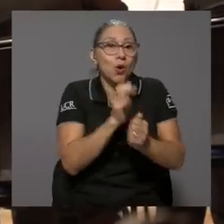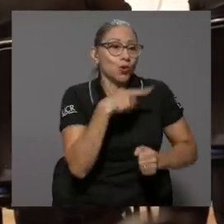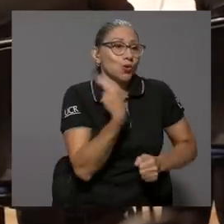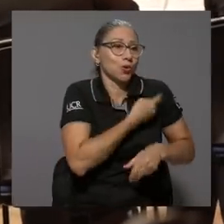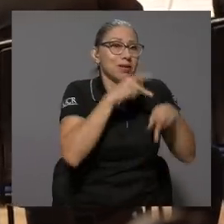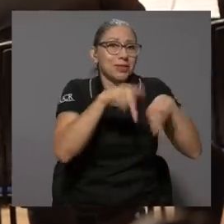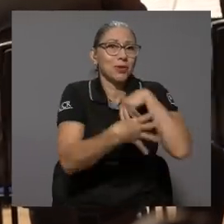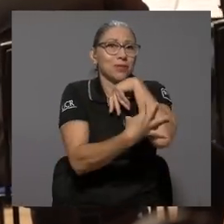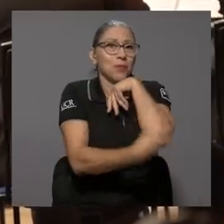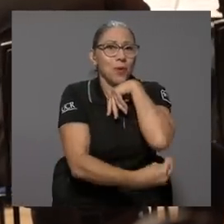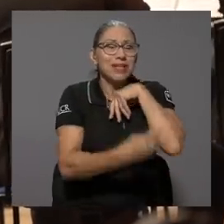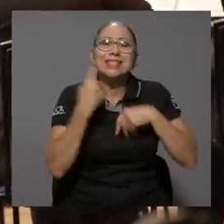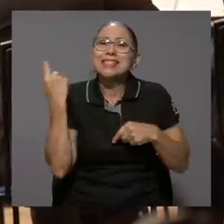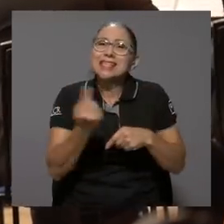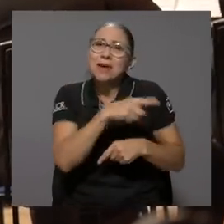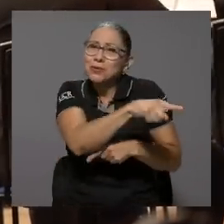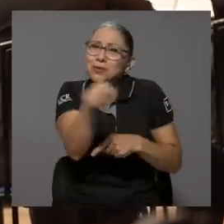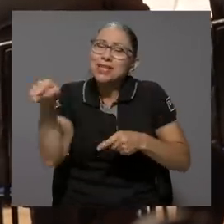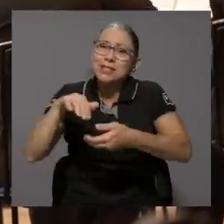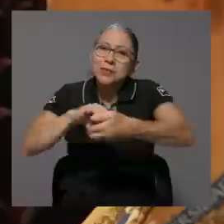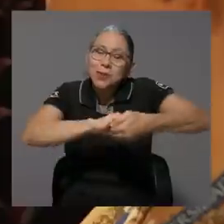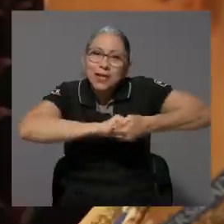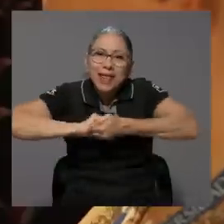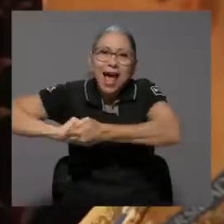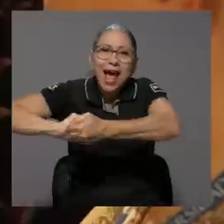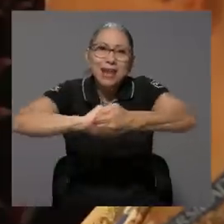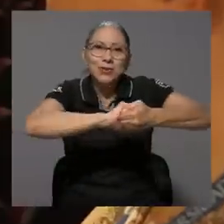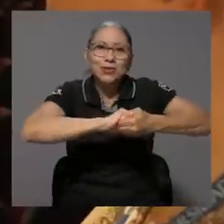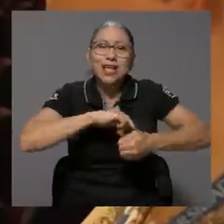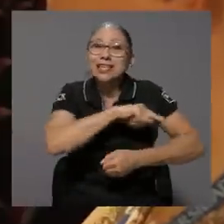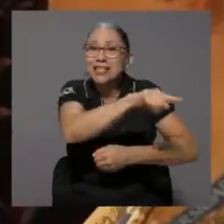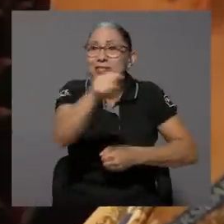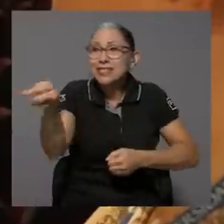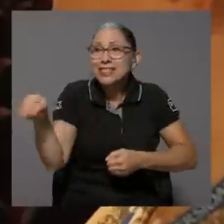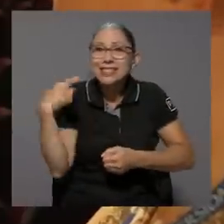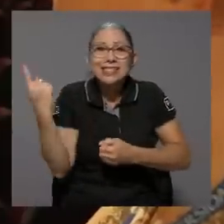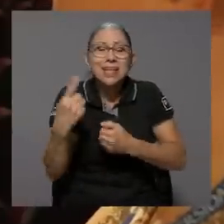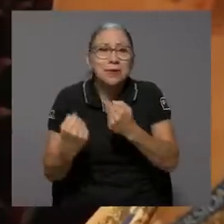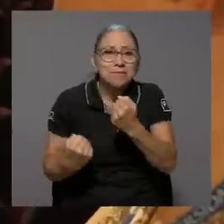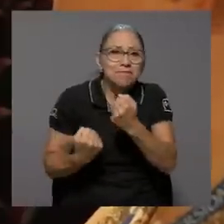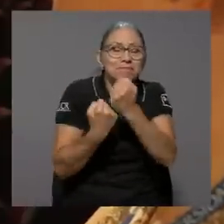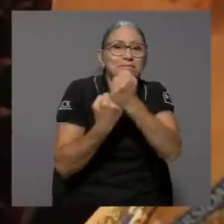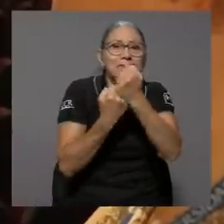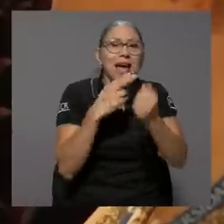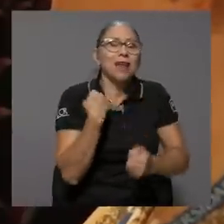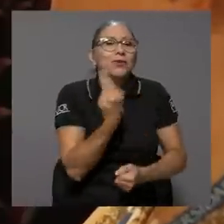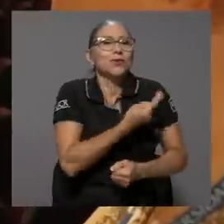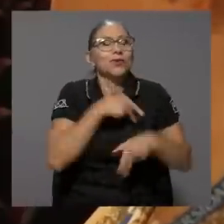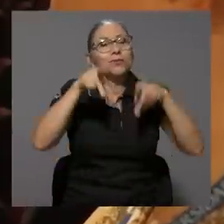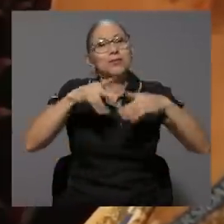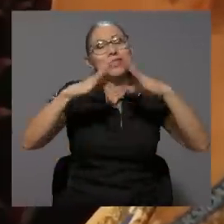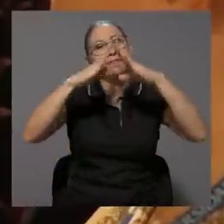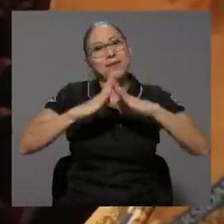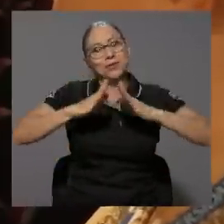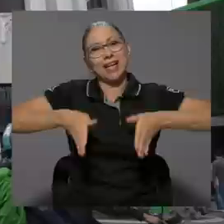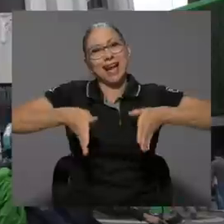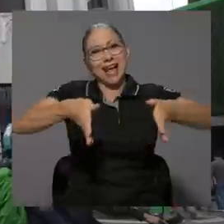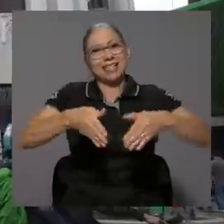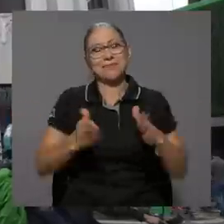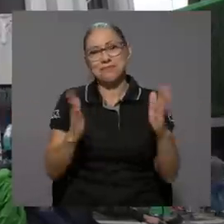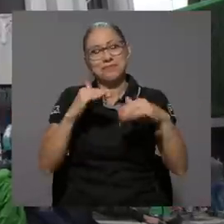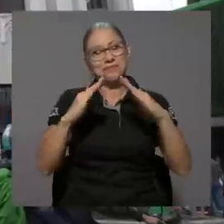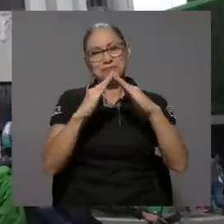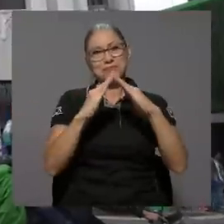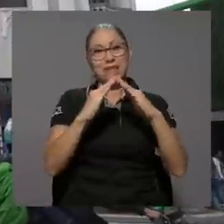los pobres que desean siempre solidarios, que siempre tengan una mano para nosotros los habitantes de calle.